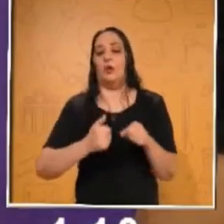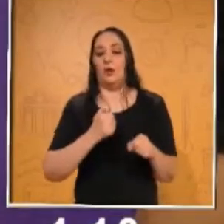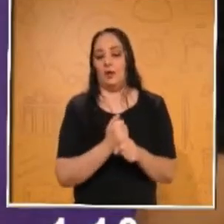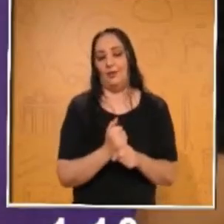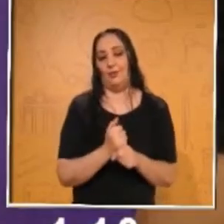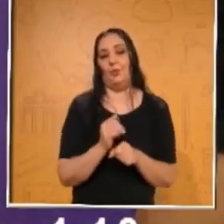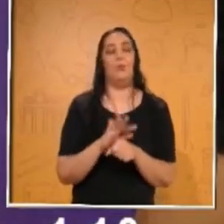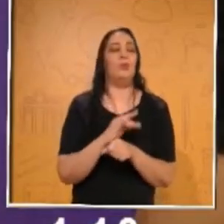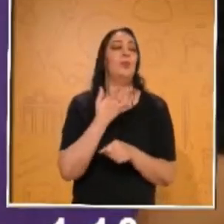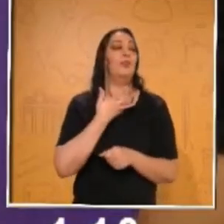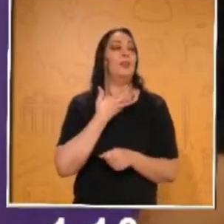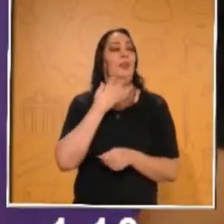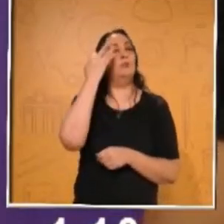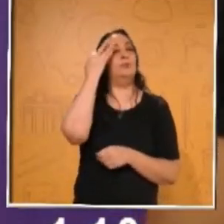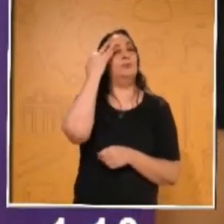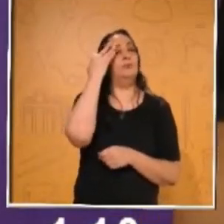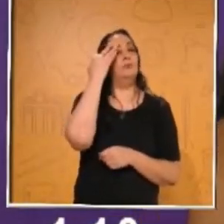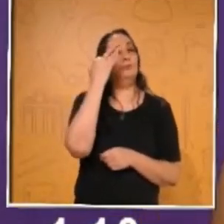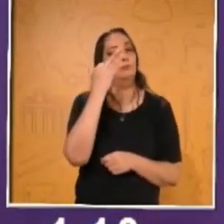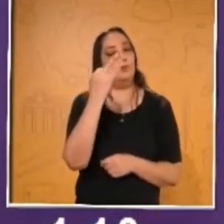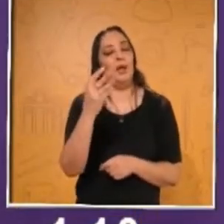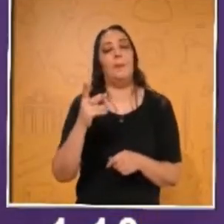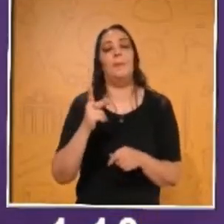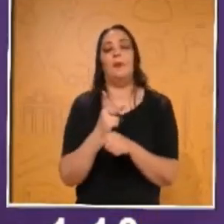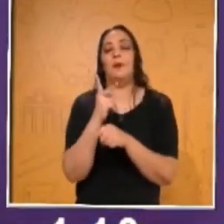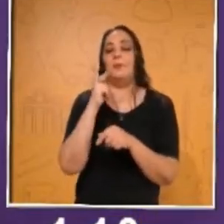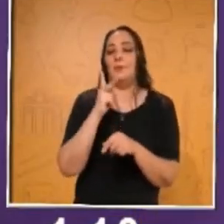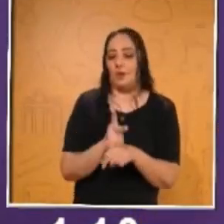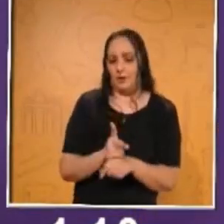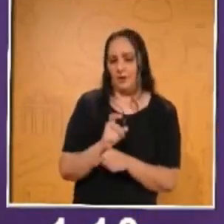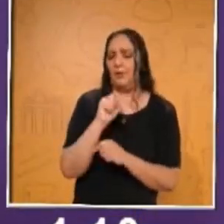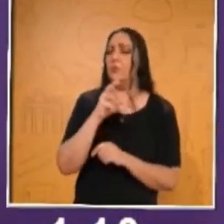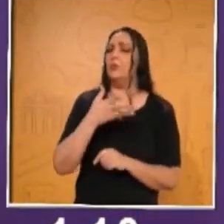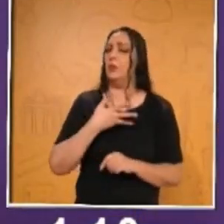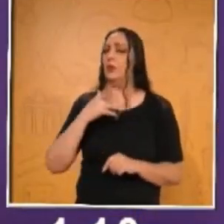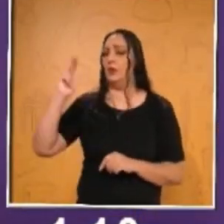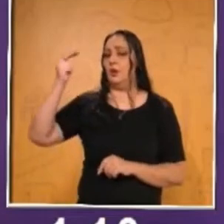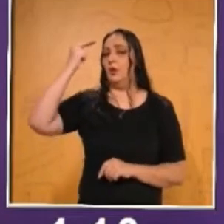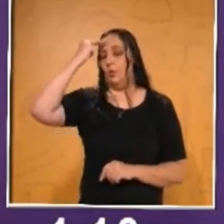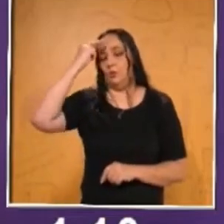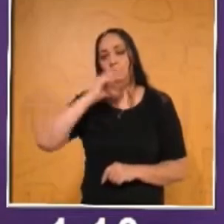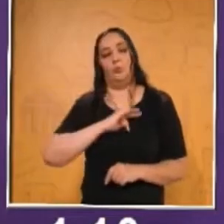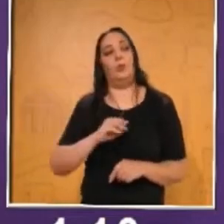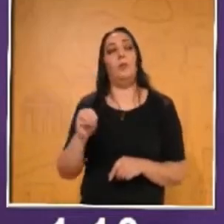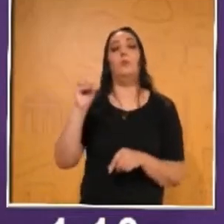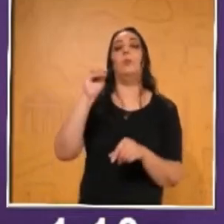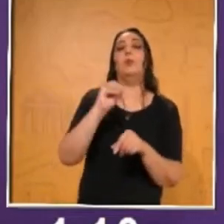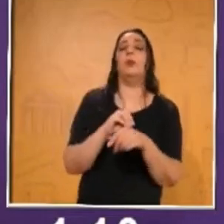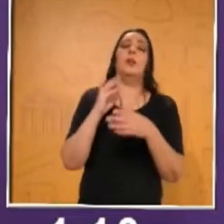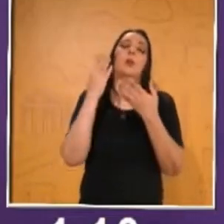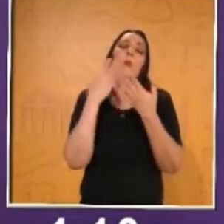también tienen un largo recorrido por la primaria, entonces hay muchos recuerdos que pueden plasmar ahí, a lo mejor recordar